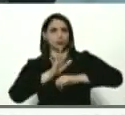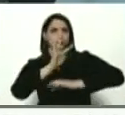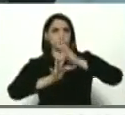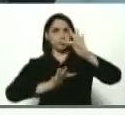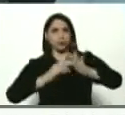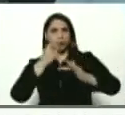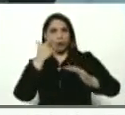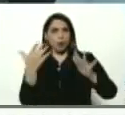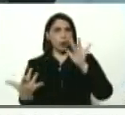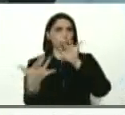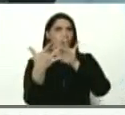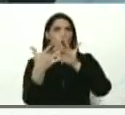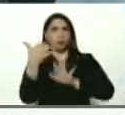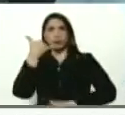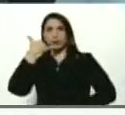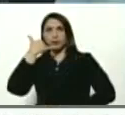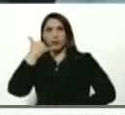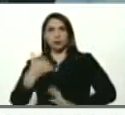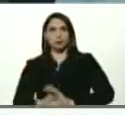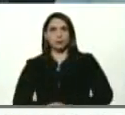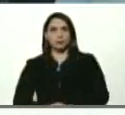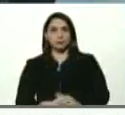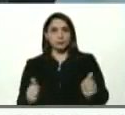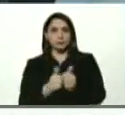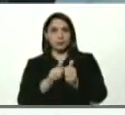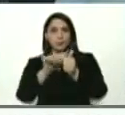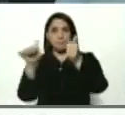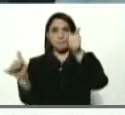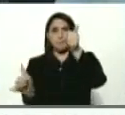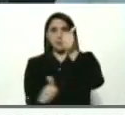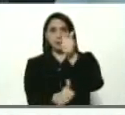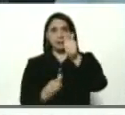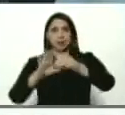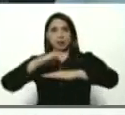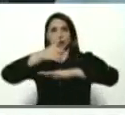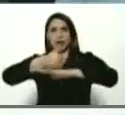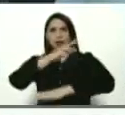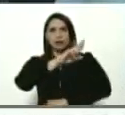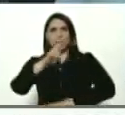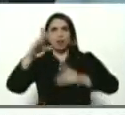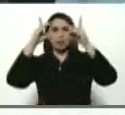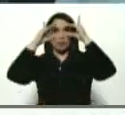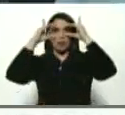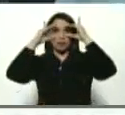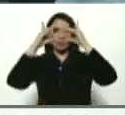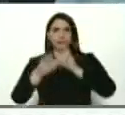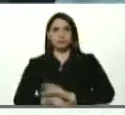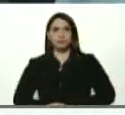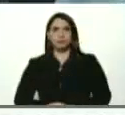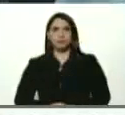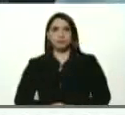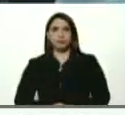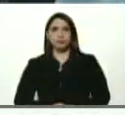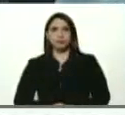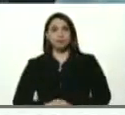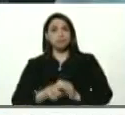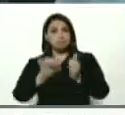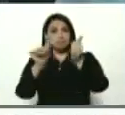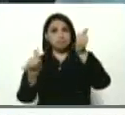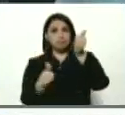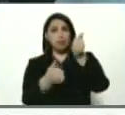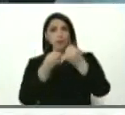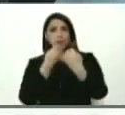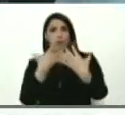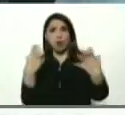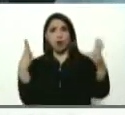Para eso establecemos contacto telefónico con la Vicepresidenta Ejecutiva de la República, Delcy Rodríguez Gómez, Vicepresidenta. Buenas noches,